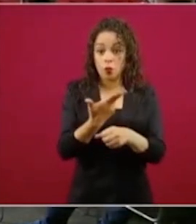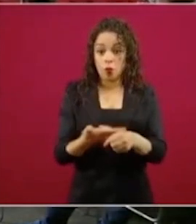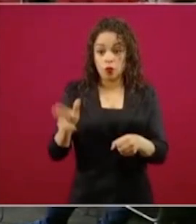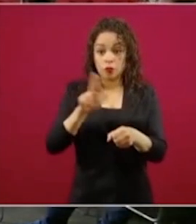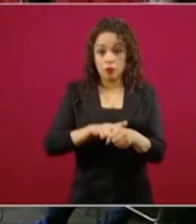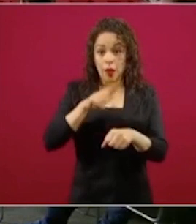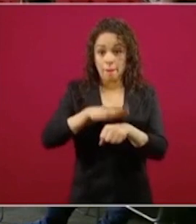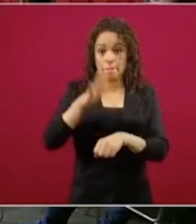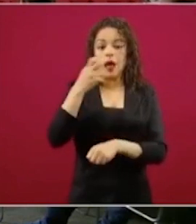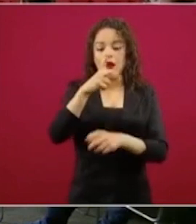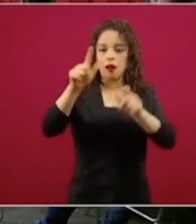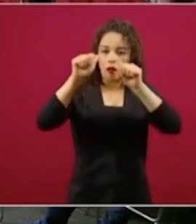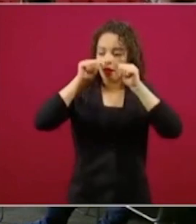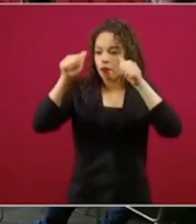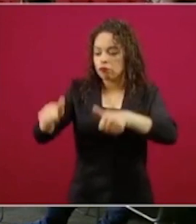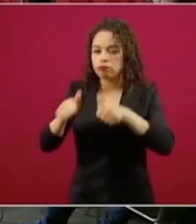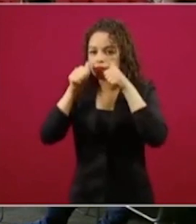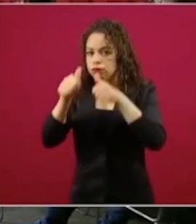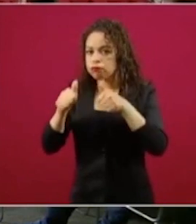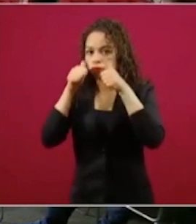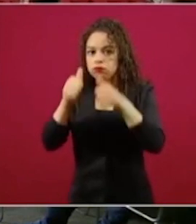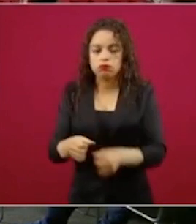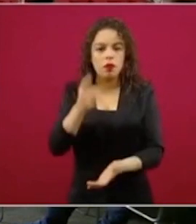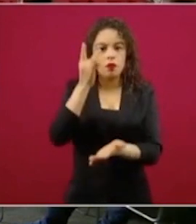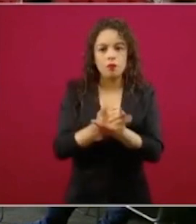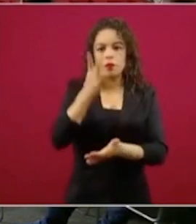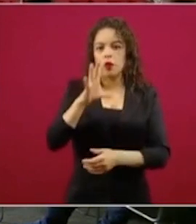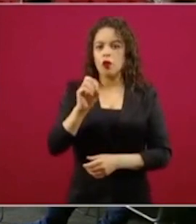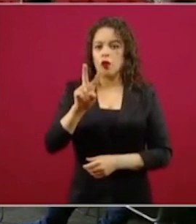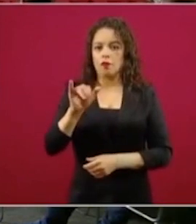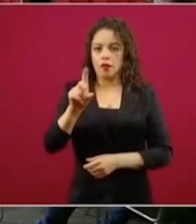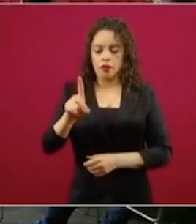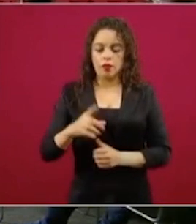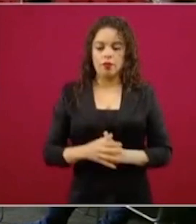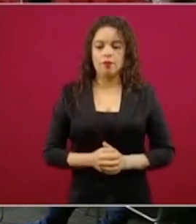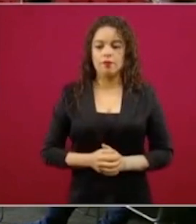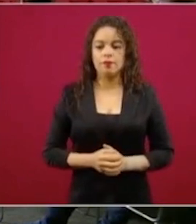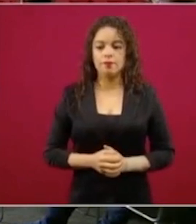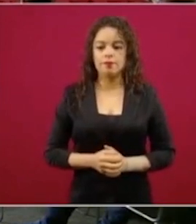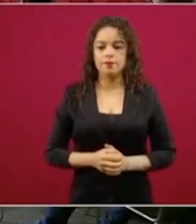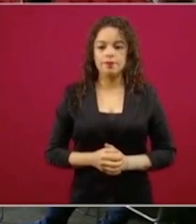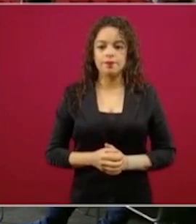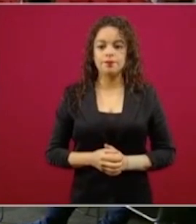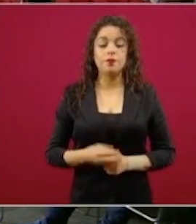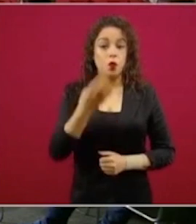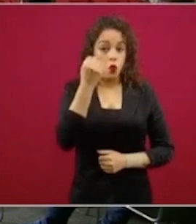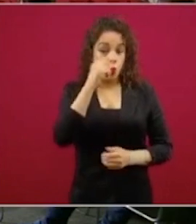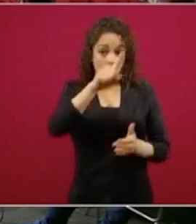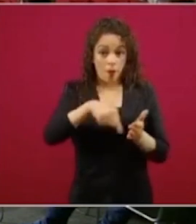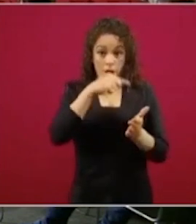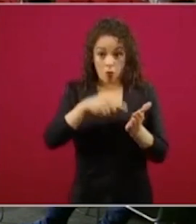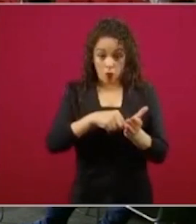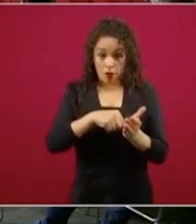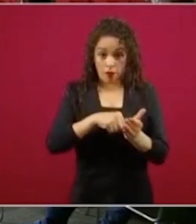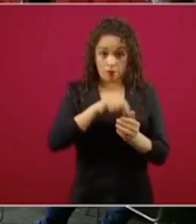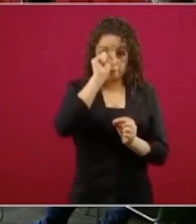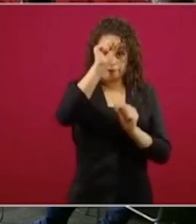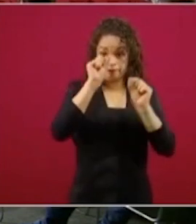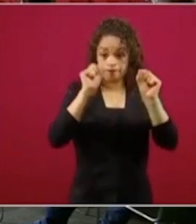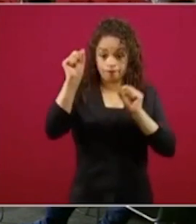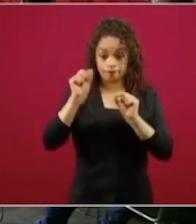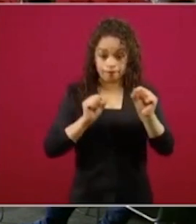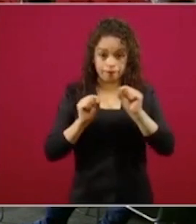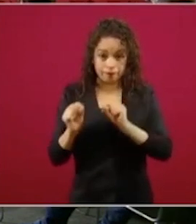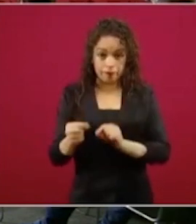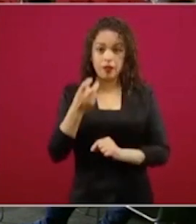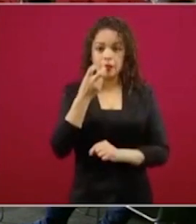COVID. Y así en otros puertos. Por eso es que nosotros nada más tenemos estos nueve lugares, donde en cada uno de ellos